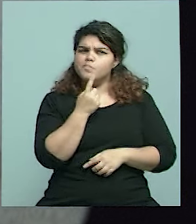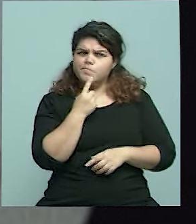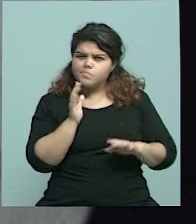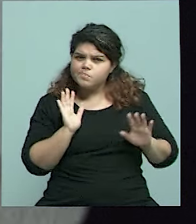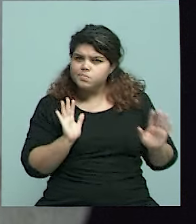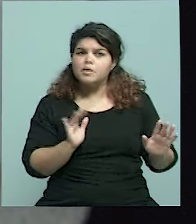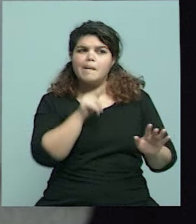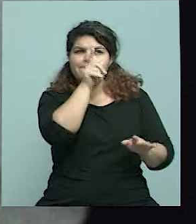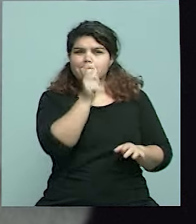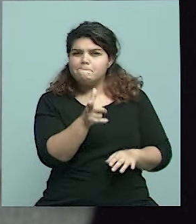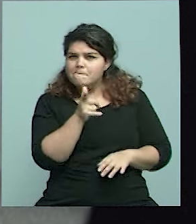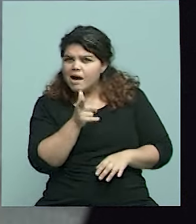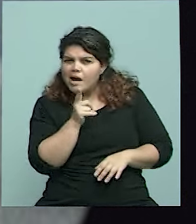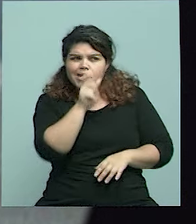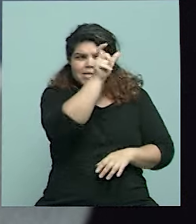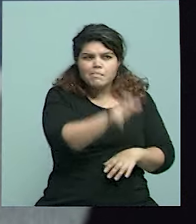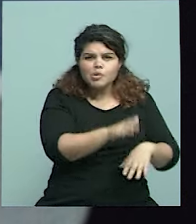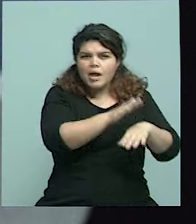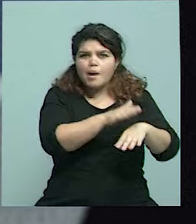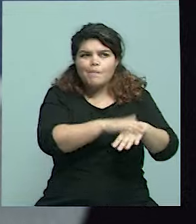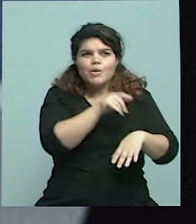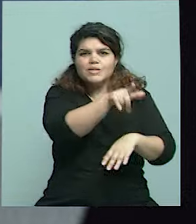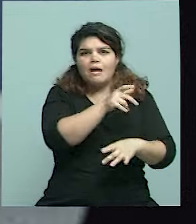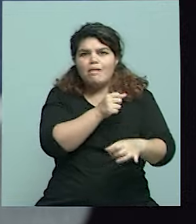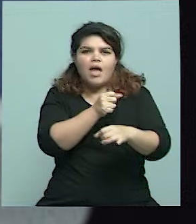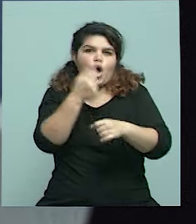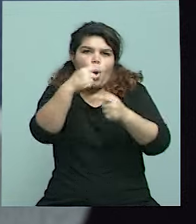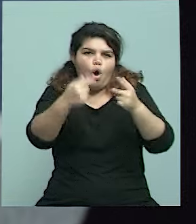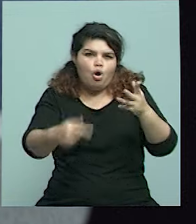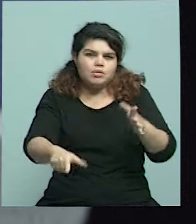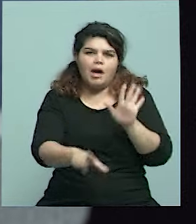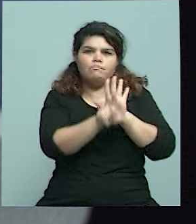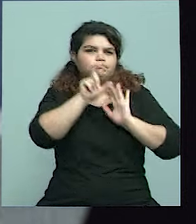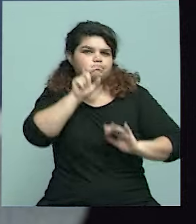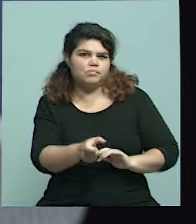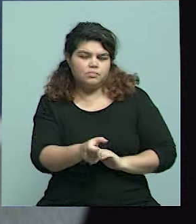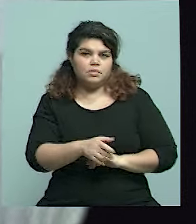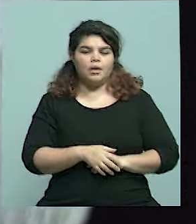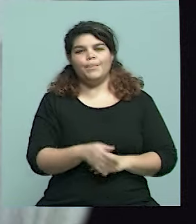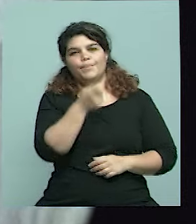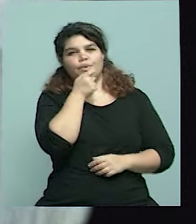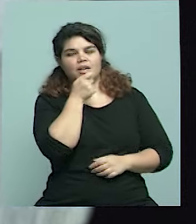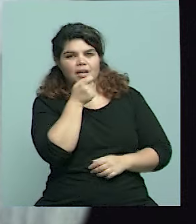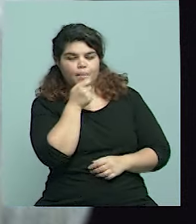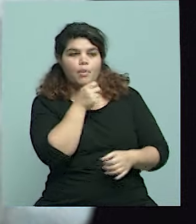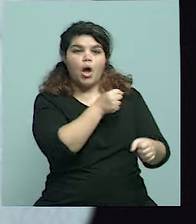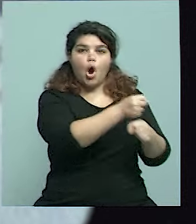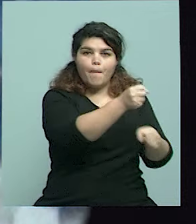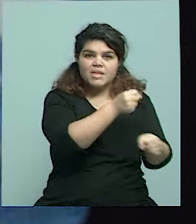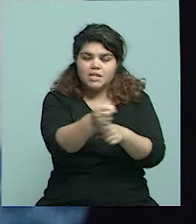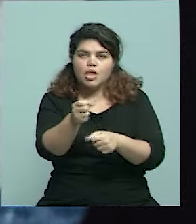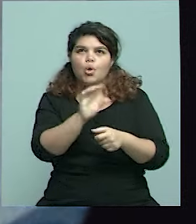criminal que produjo algún hecho delictivo. Por ejemplo, en casos de homicidio, de